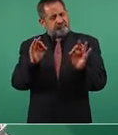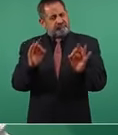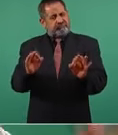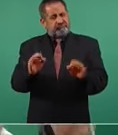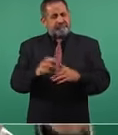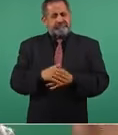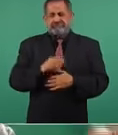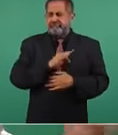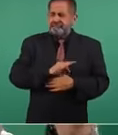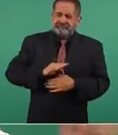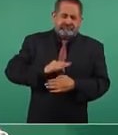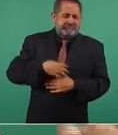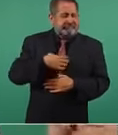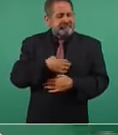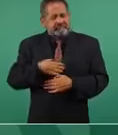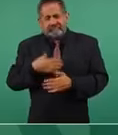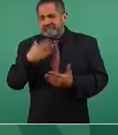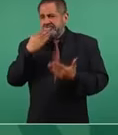felices